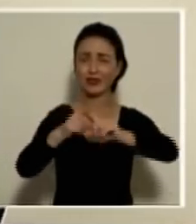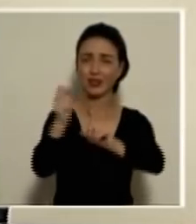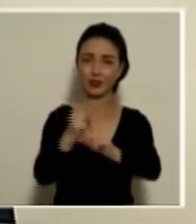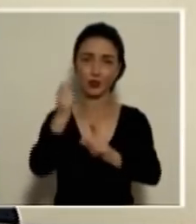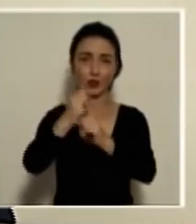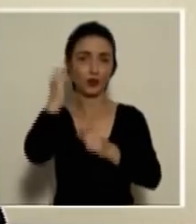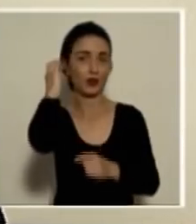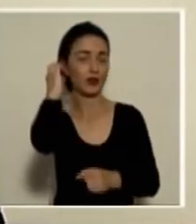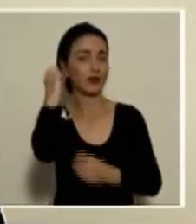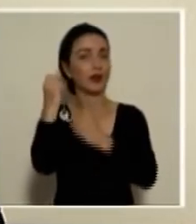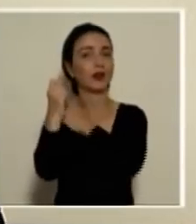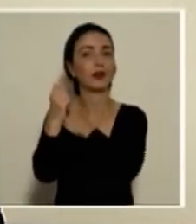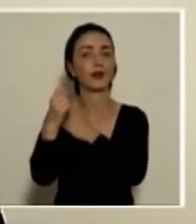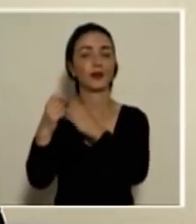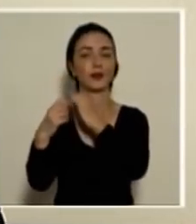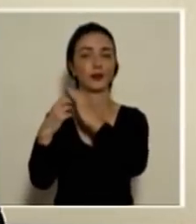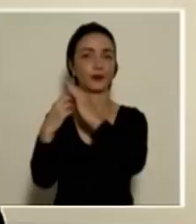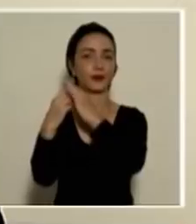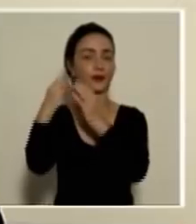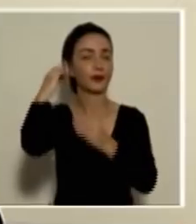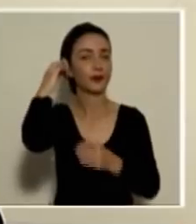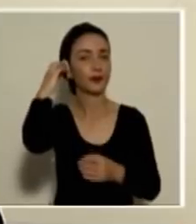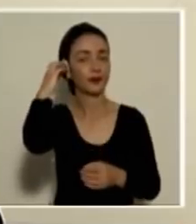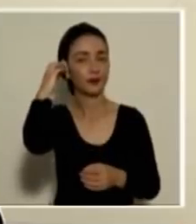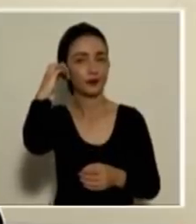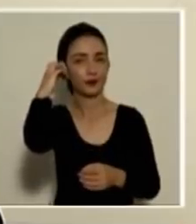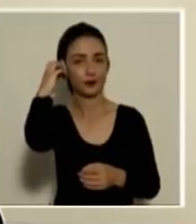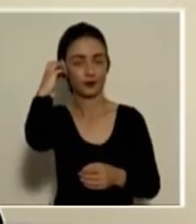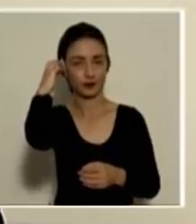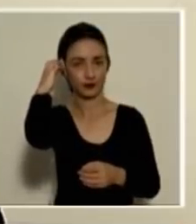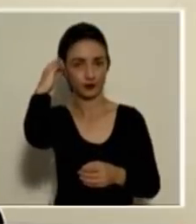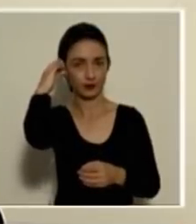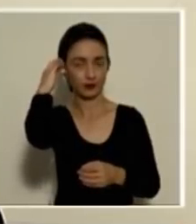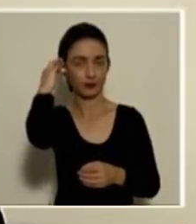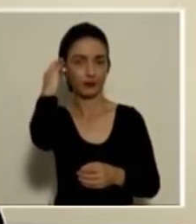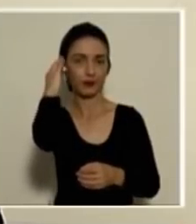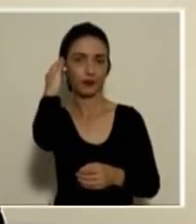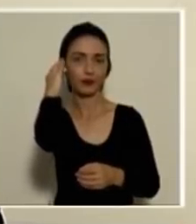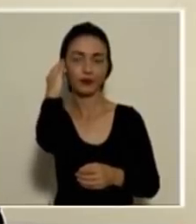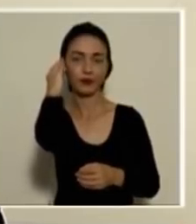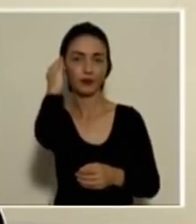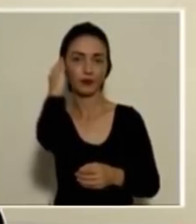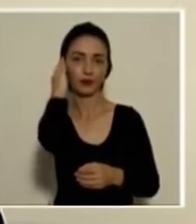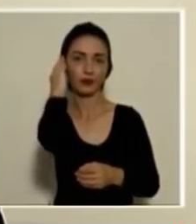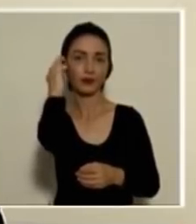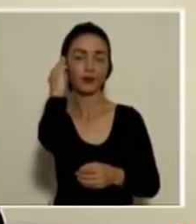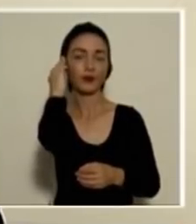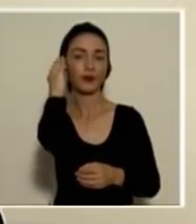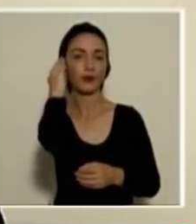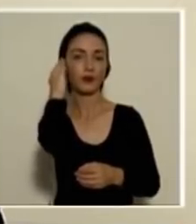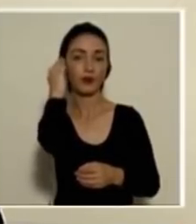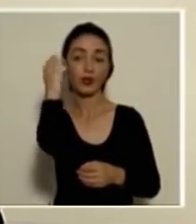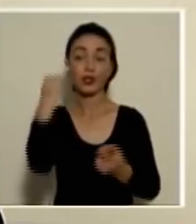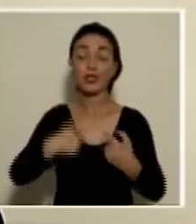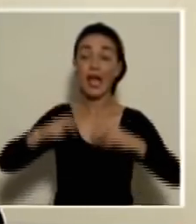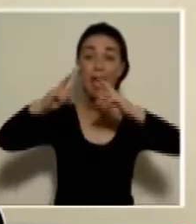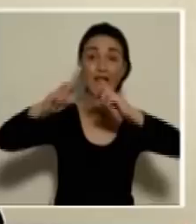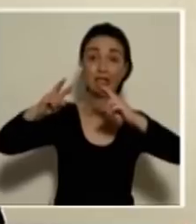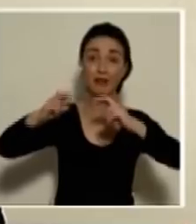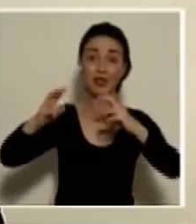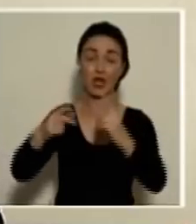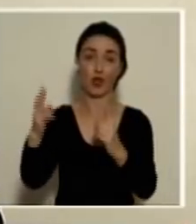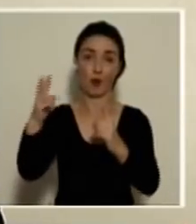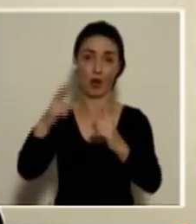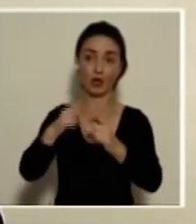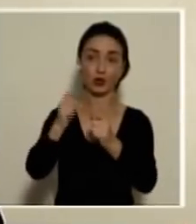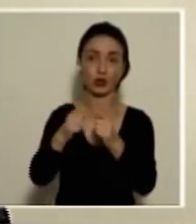trataba de dar posibilidad a algunas especificidades, entonces están revisando para la aplicación de esto con